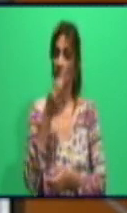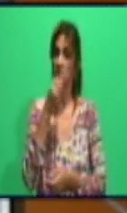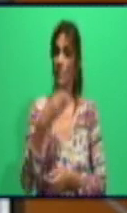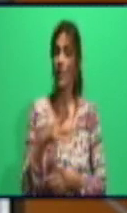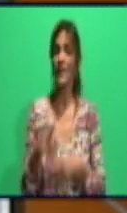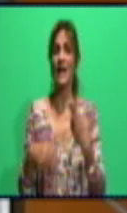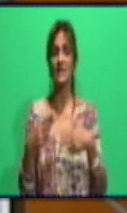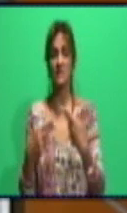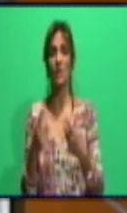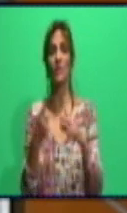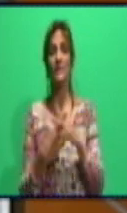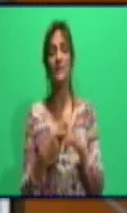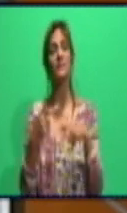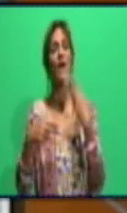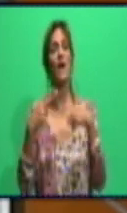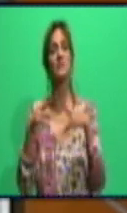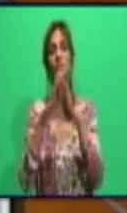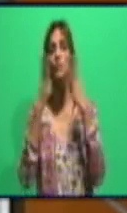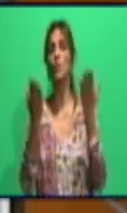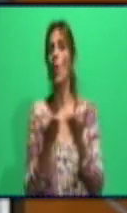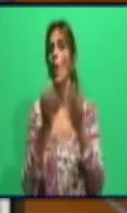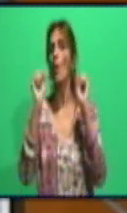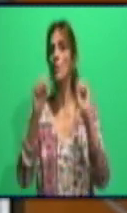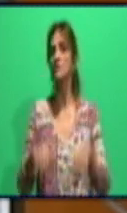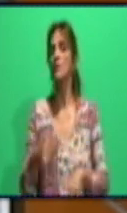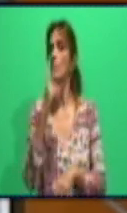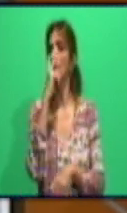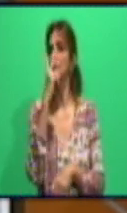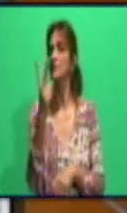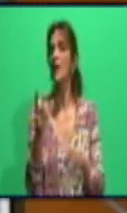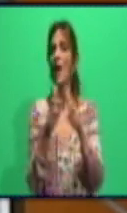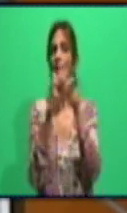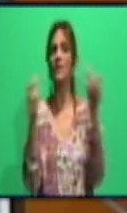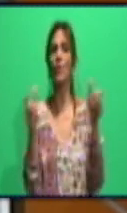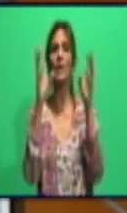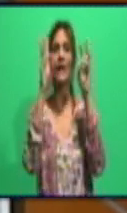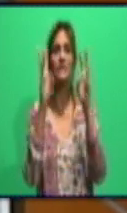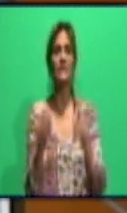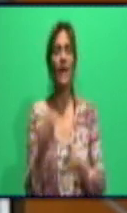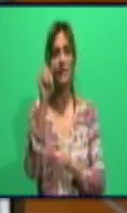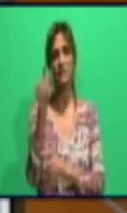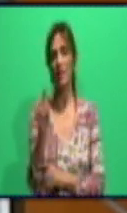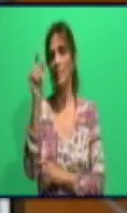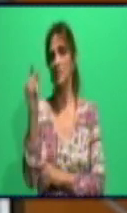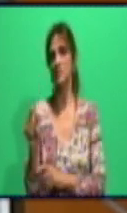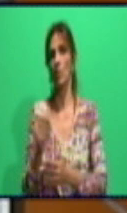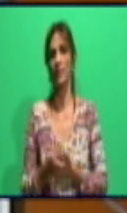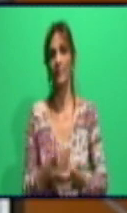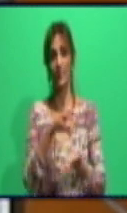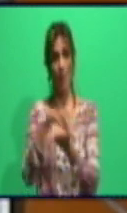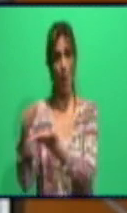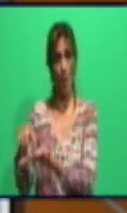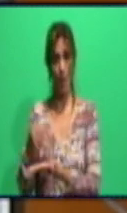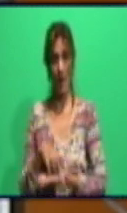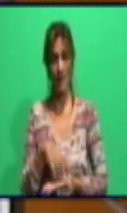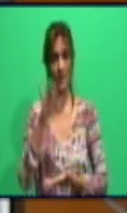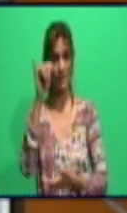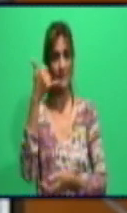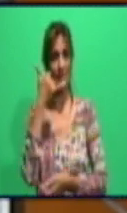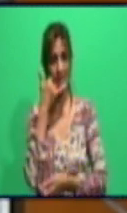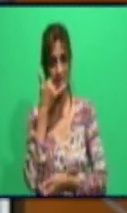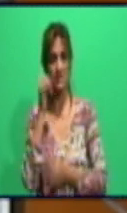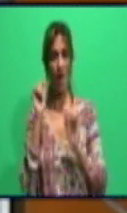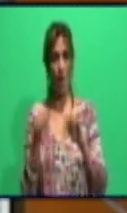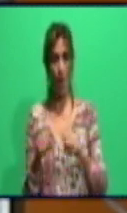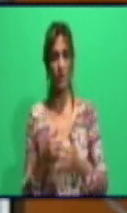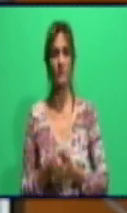todo lo posible por atender la mayor cantidad de personas. En nuestras oficinas comerciales hoy los trámites que se están ofreciendo